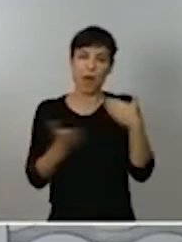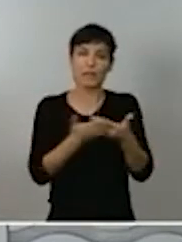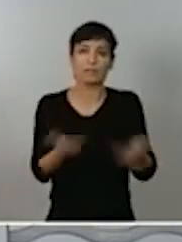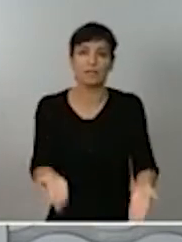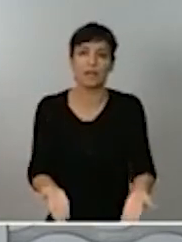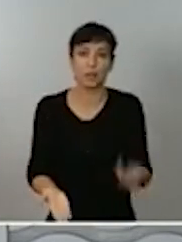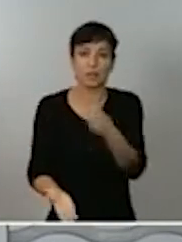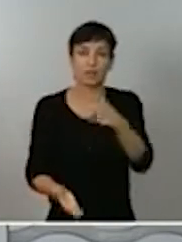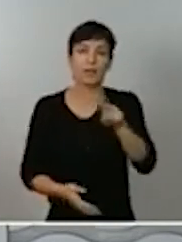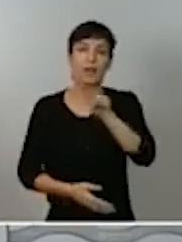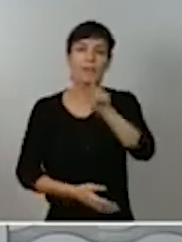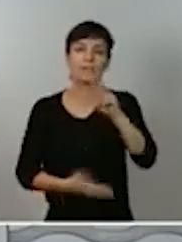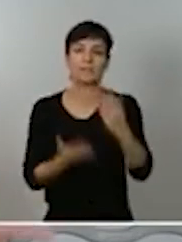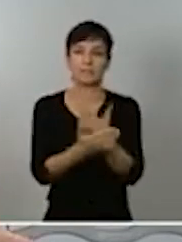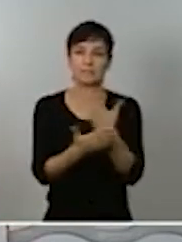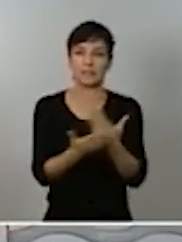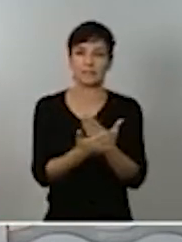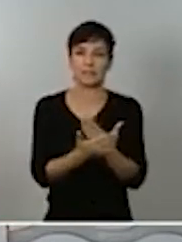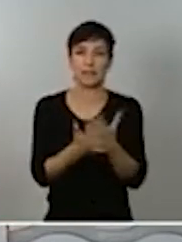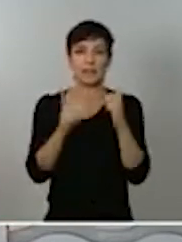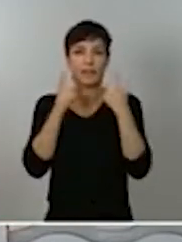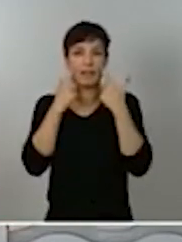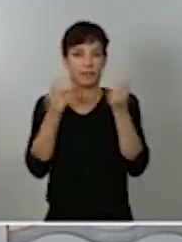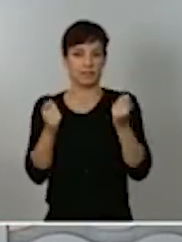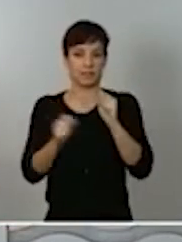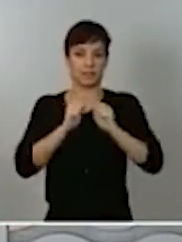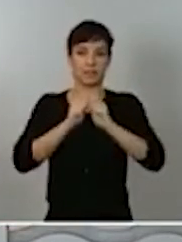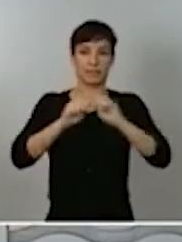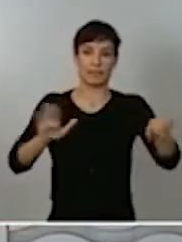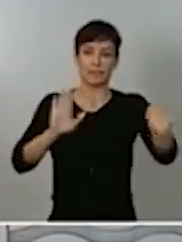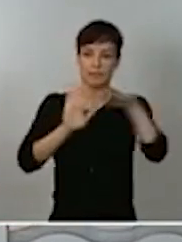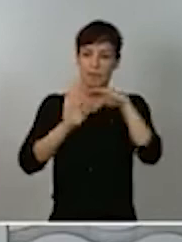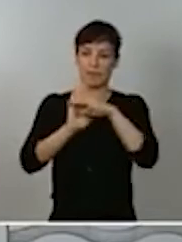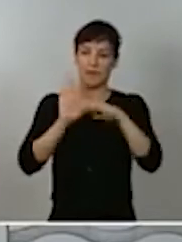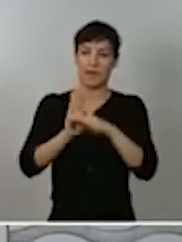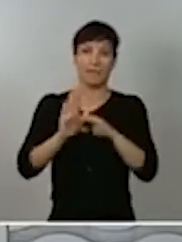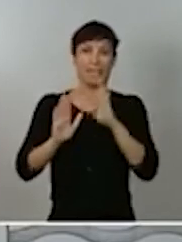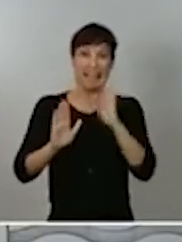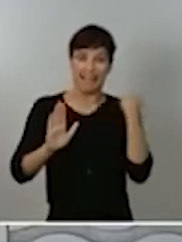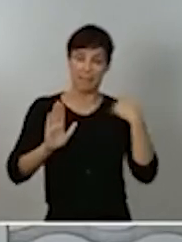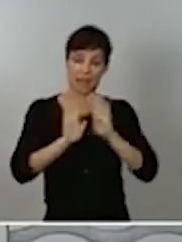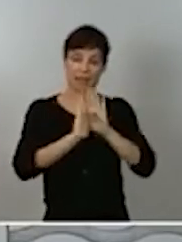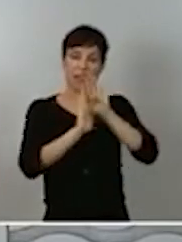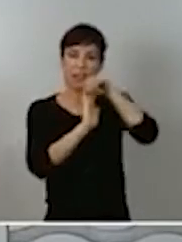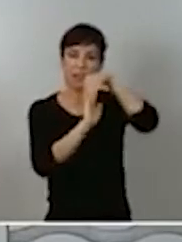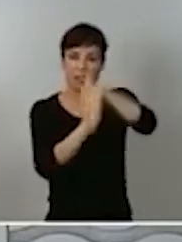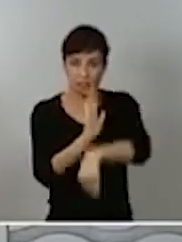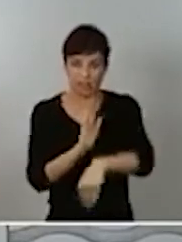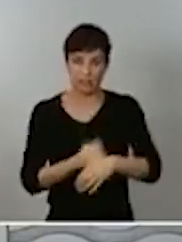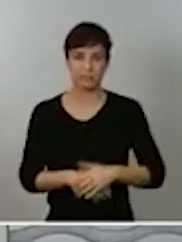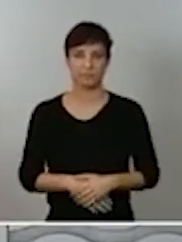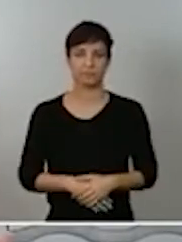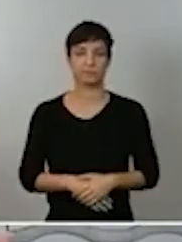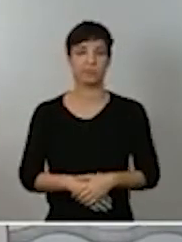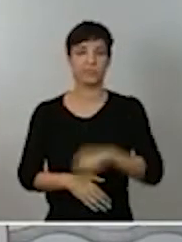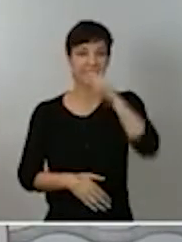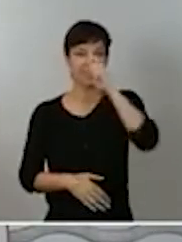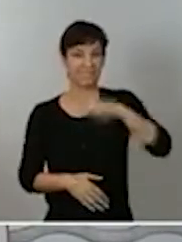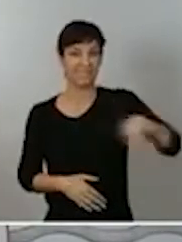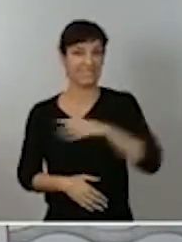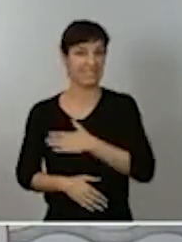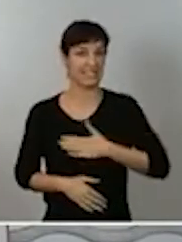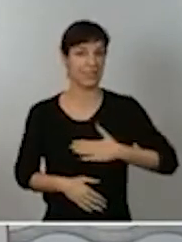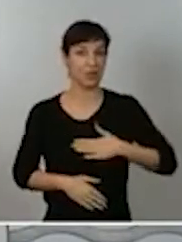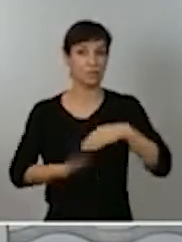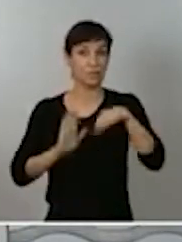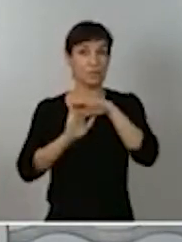pandemia y sentar las bases, como se estaba produciendo, para doblegar la curva. Les quiero recordar las mismas medidas que